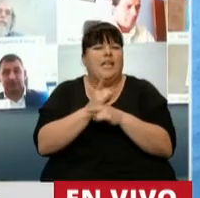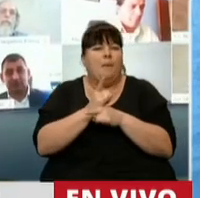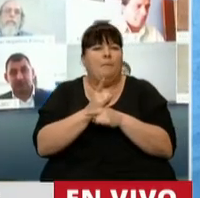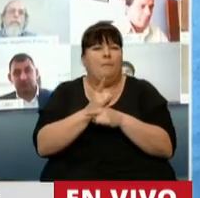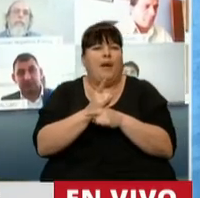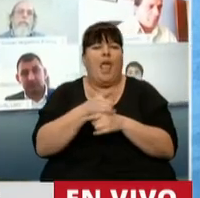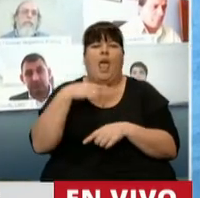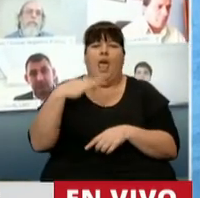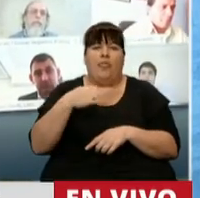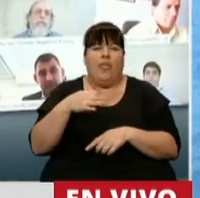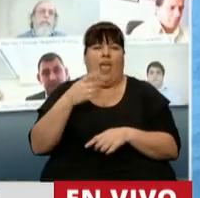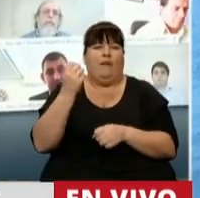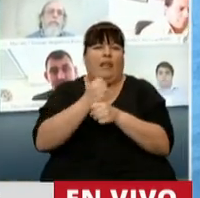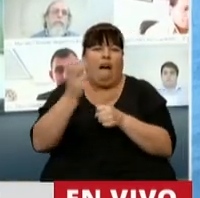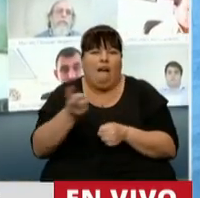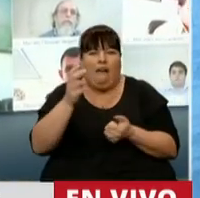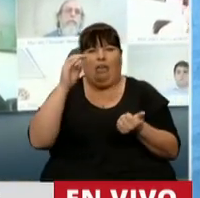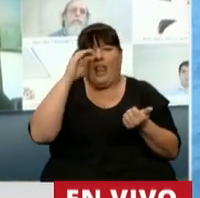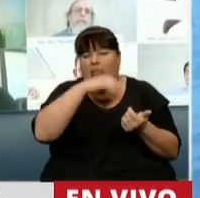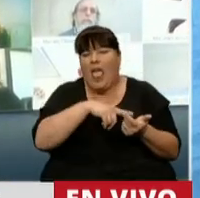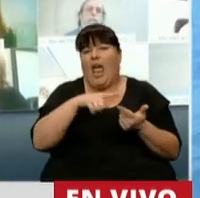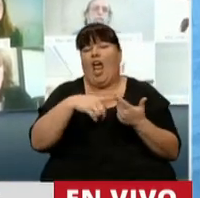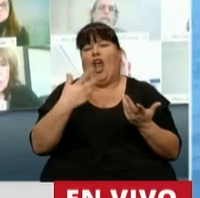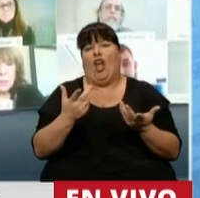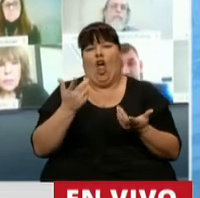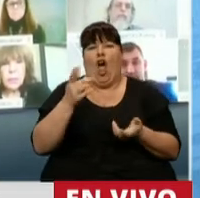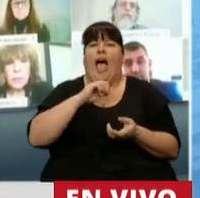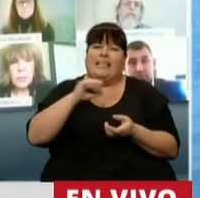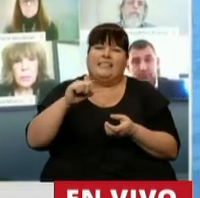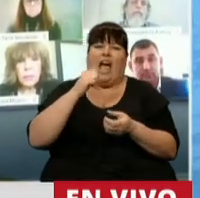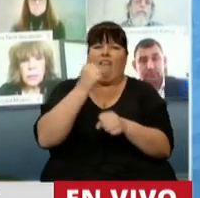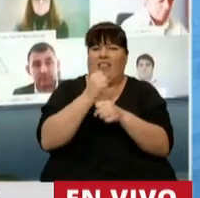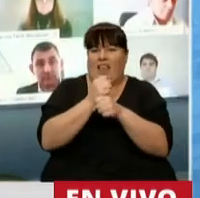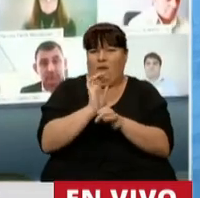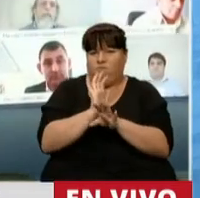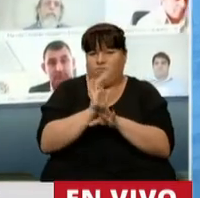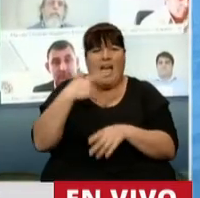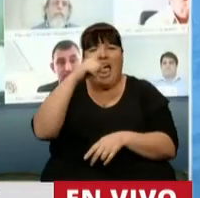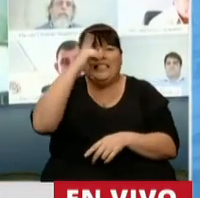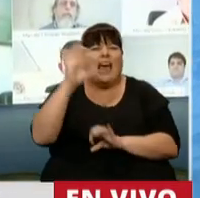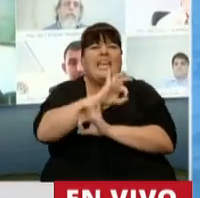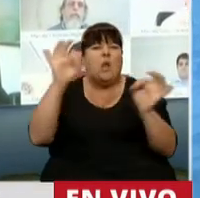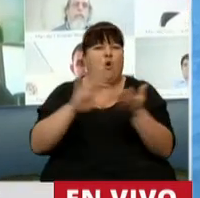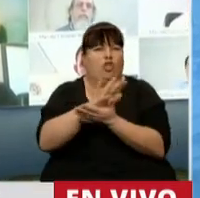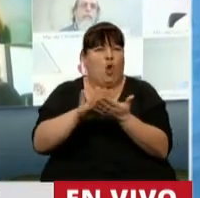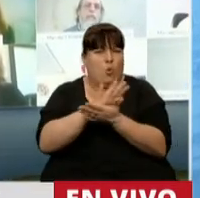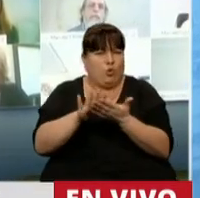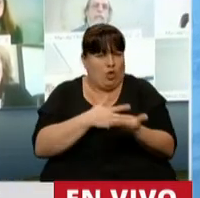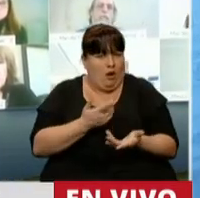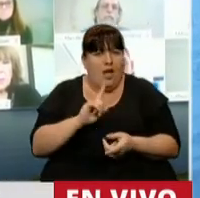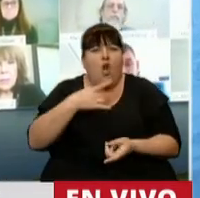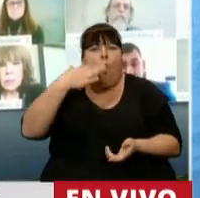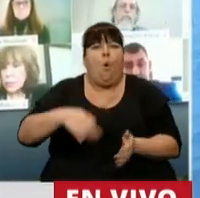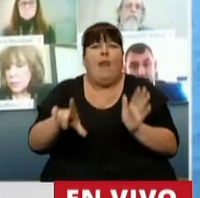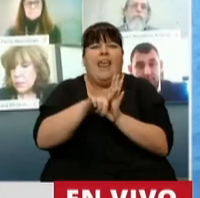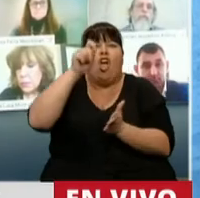permanentemente sometidos a la precarización laboral, sometidos al fraude laboral y que el Estado no hace absolutamente nada porque no hace